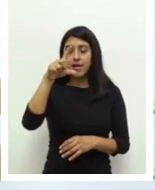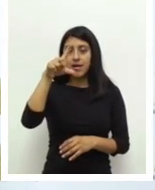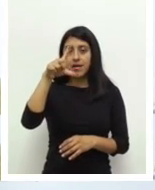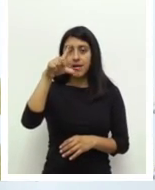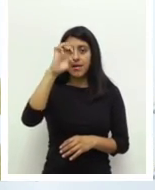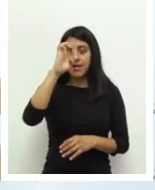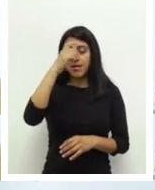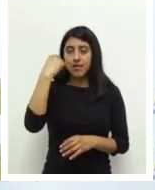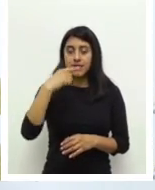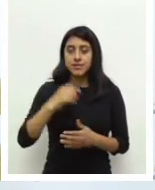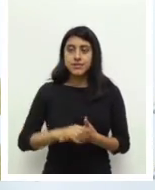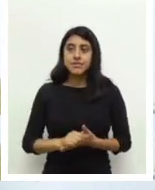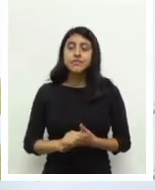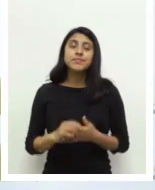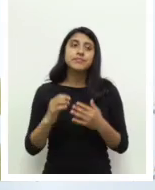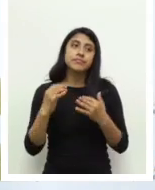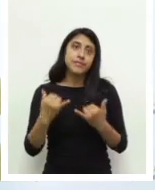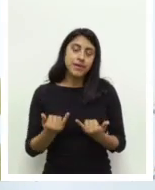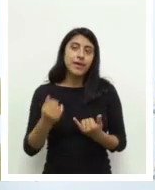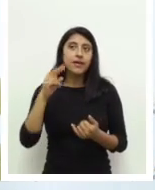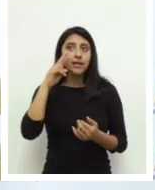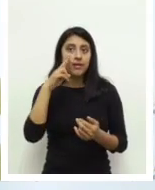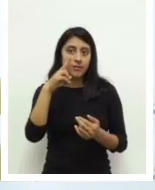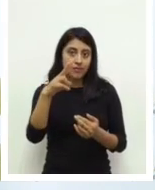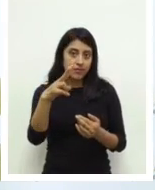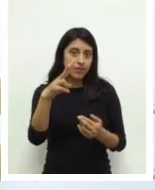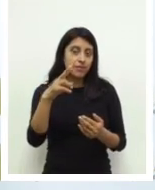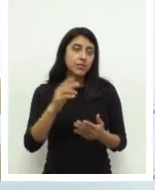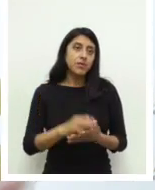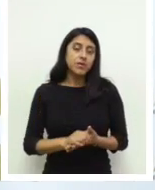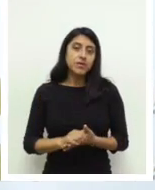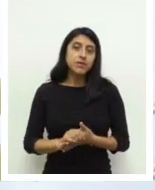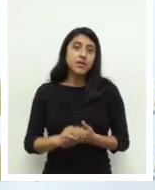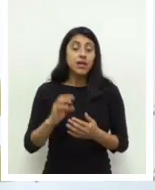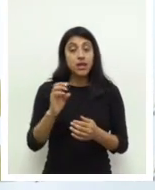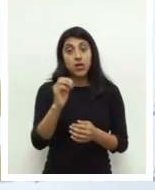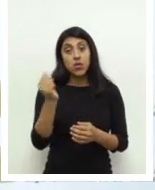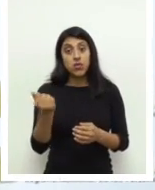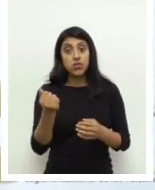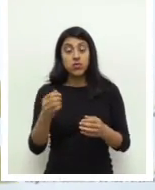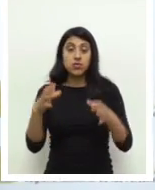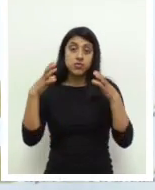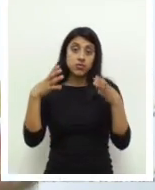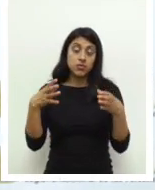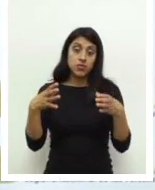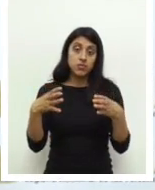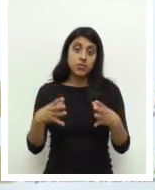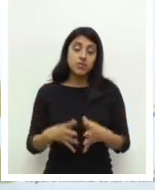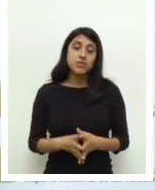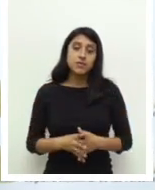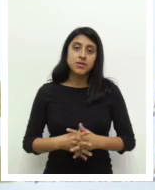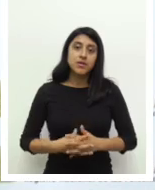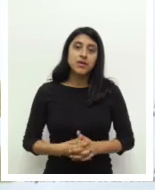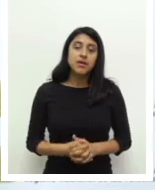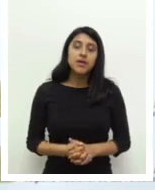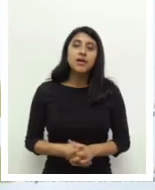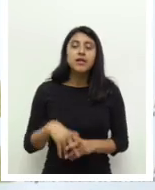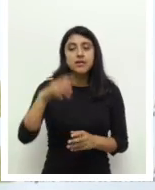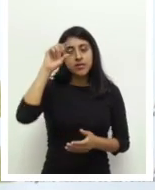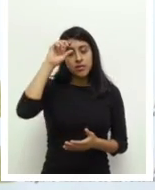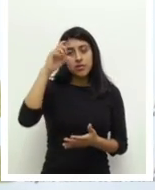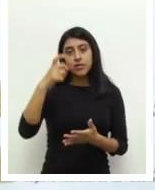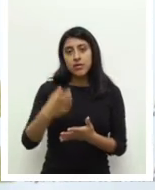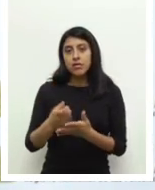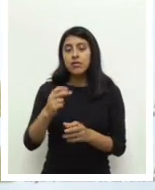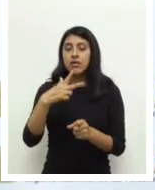de la parte del rock. Claro, esto nosotros lo heredamos de grupos como Fabulosos, Kailax, de Argentina o Los Auténticos Decadentes,